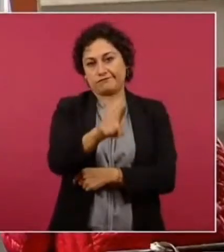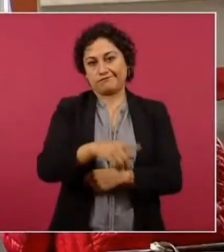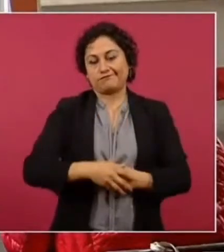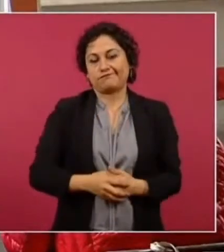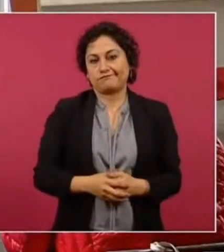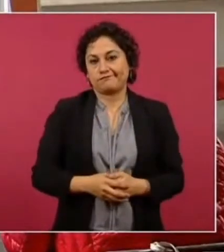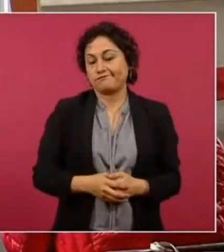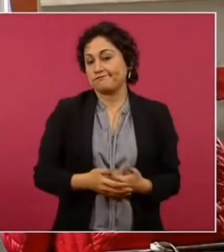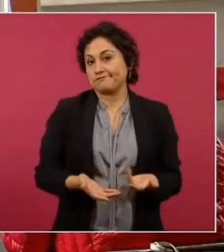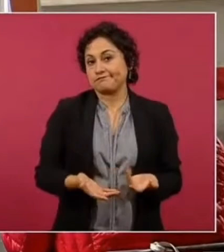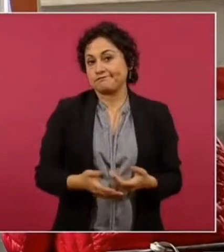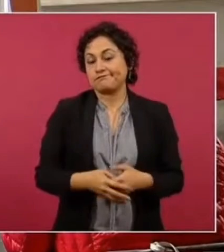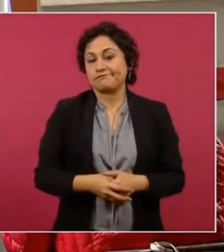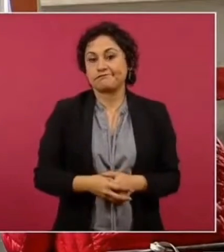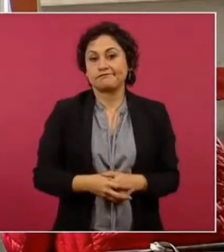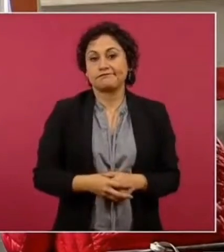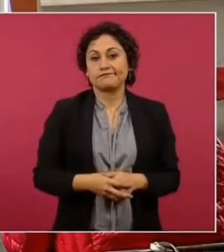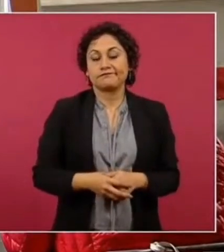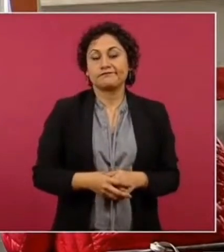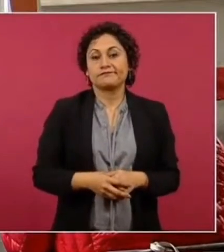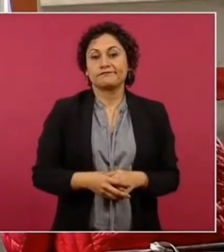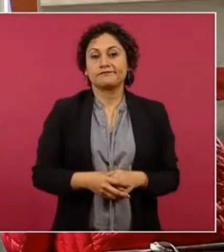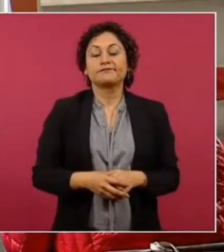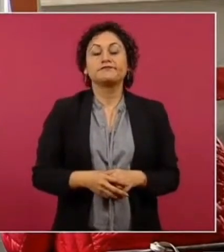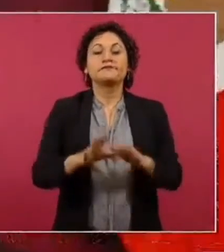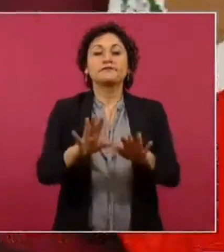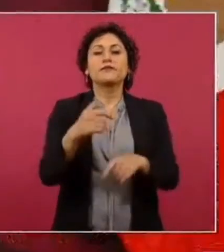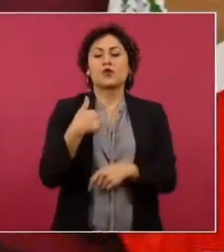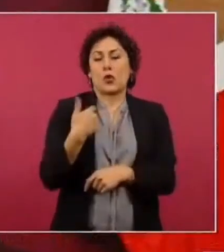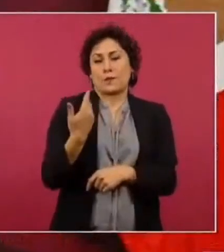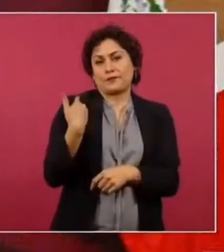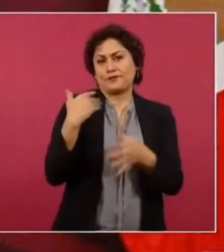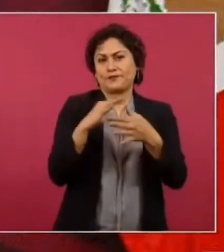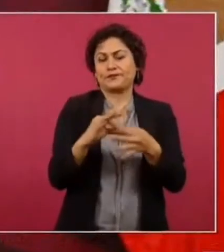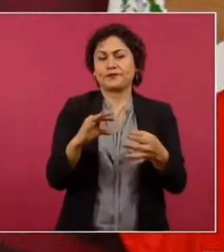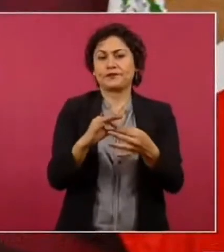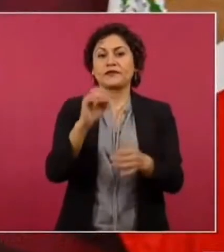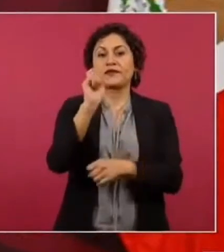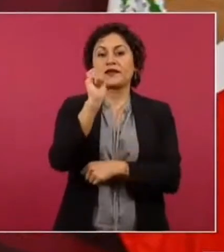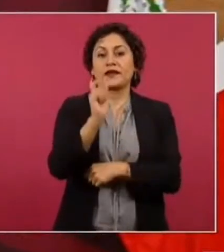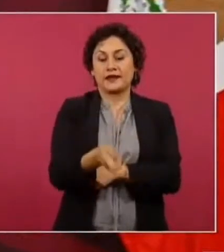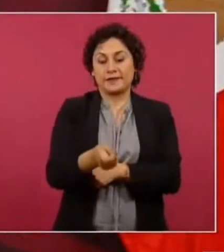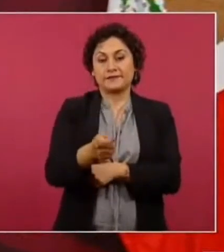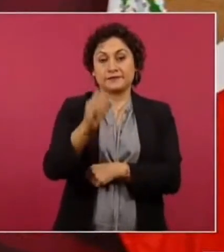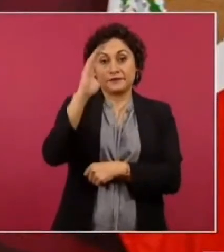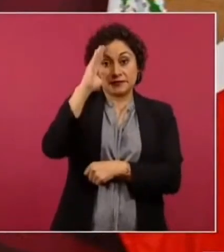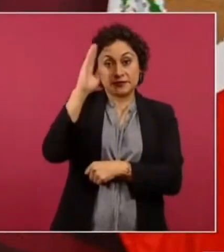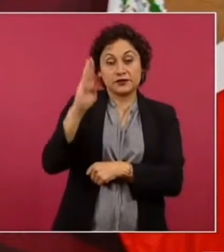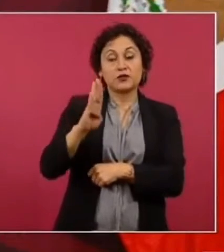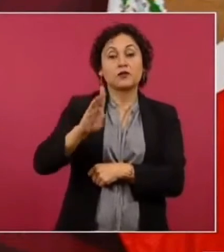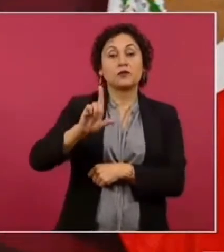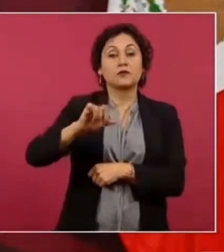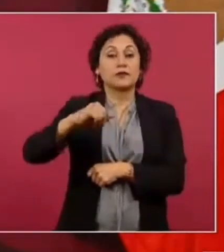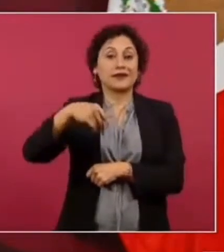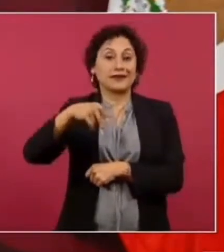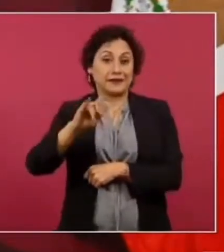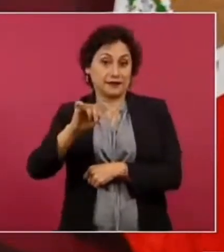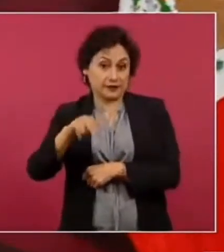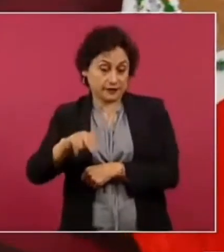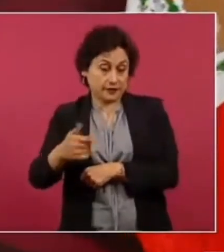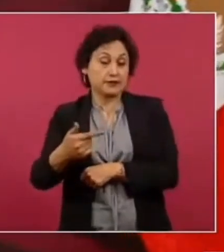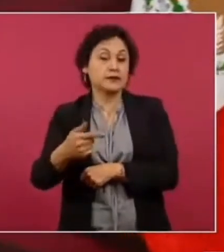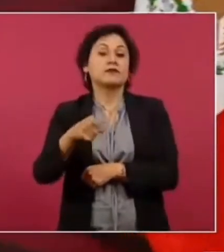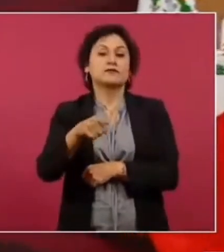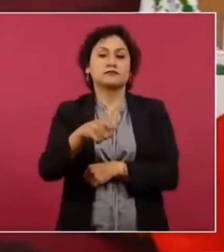pero te decía de que lo del señor Blinken que está en su papel